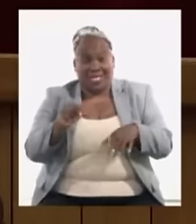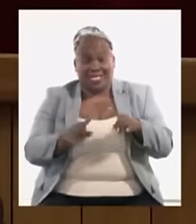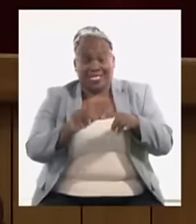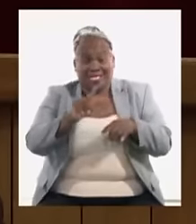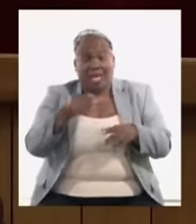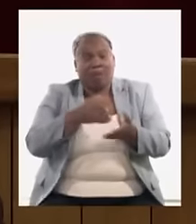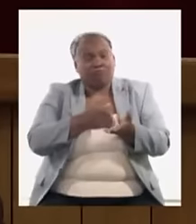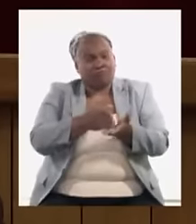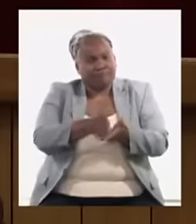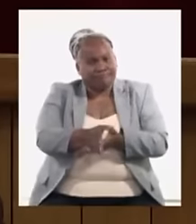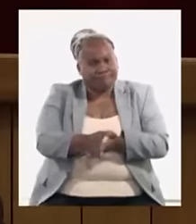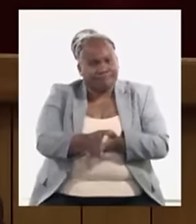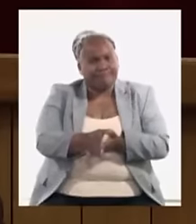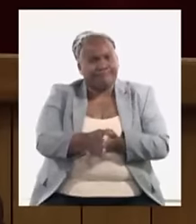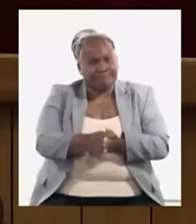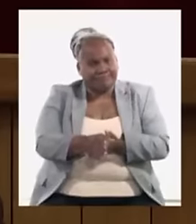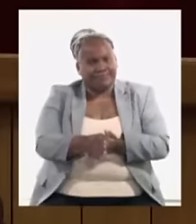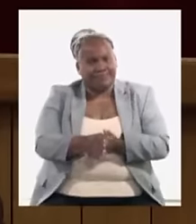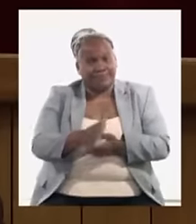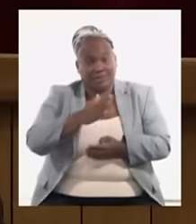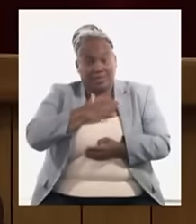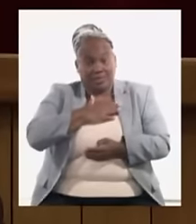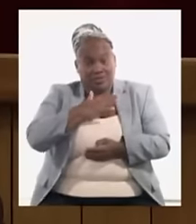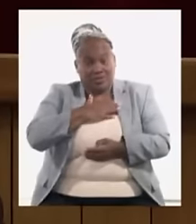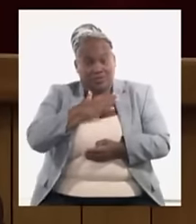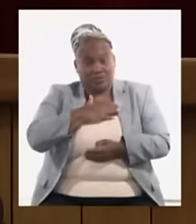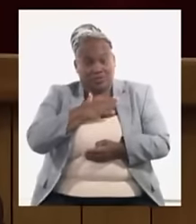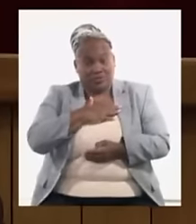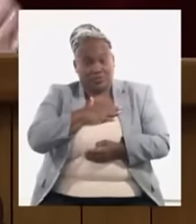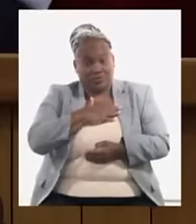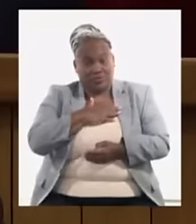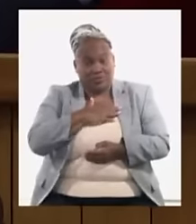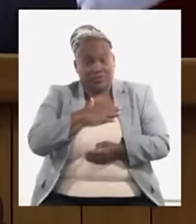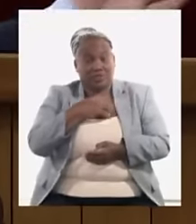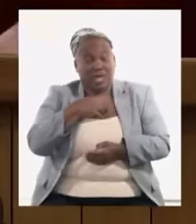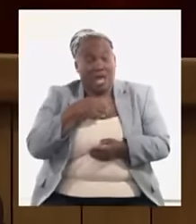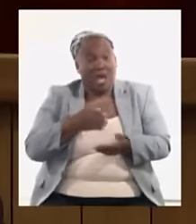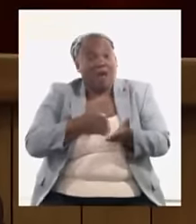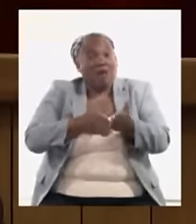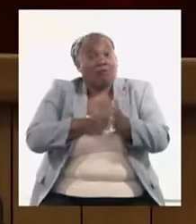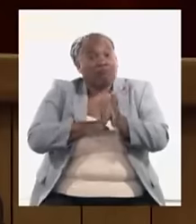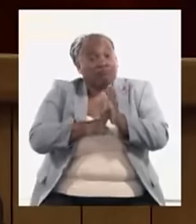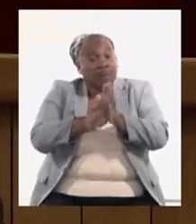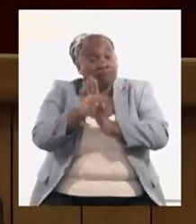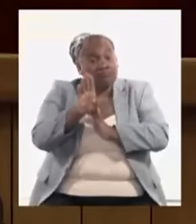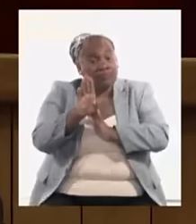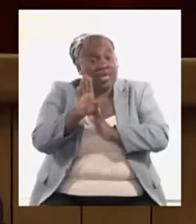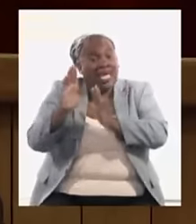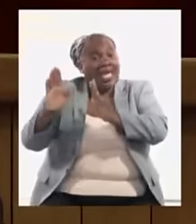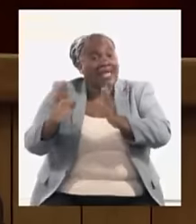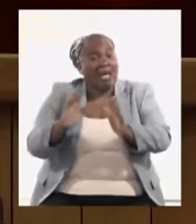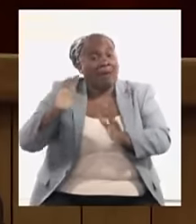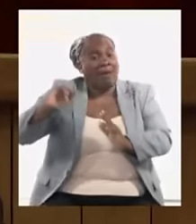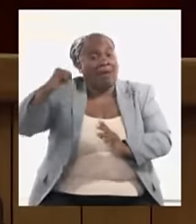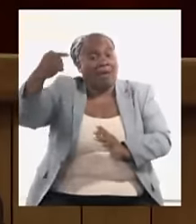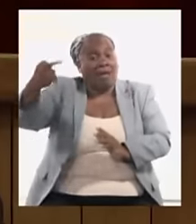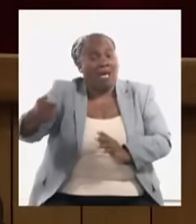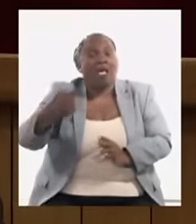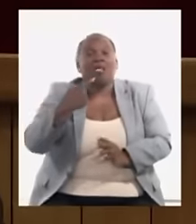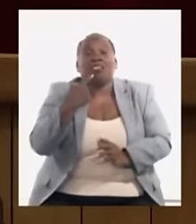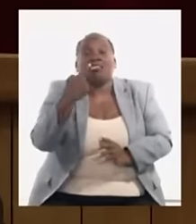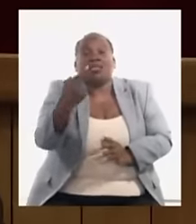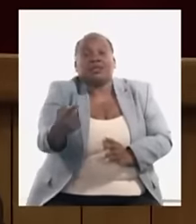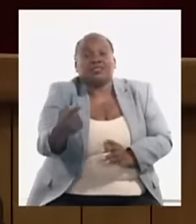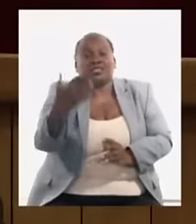continuaremos pero nosotros tendremos que avanzar en un momento posterior a ir a decir bueno quiénes